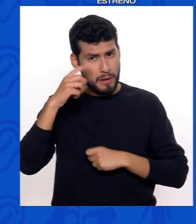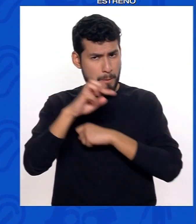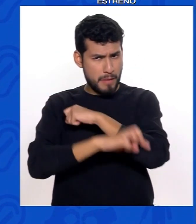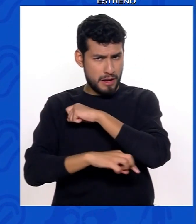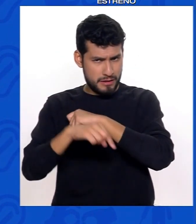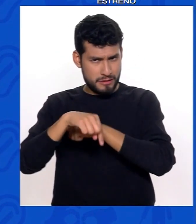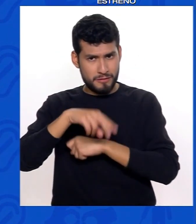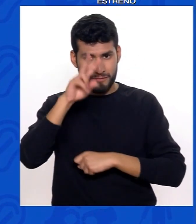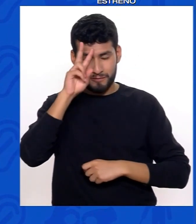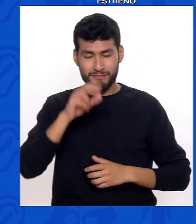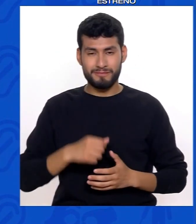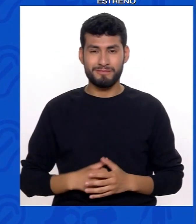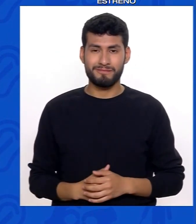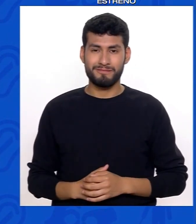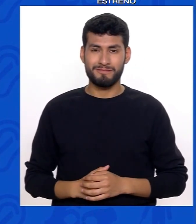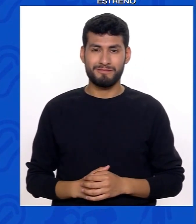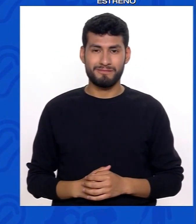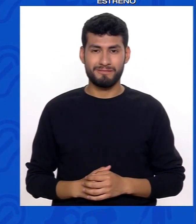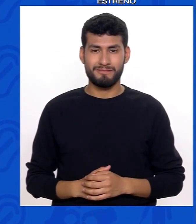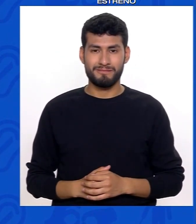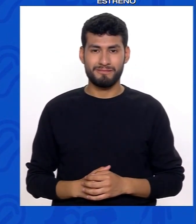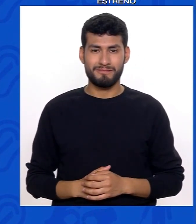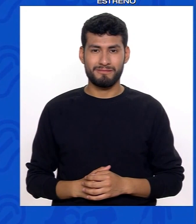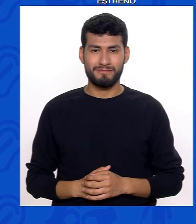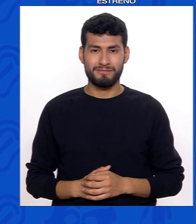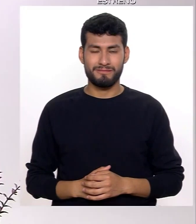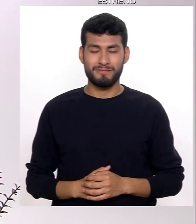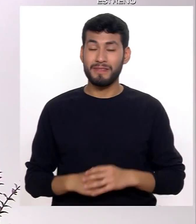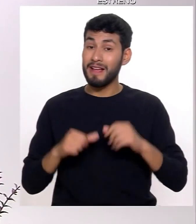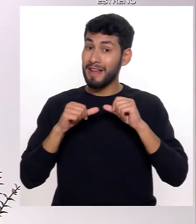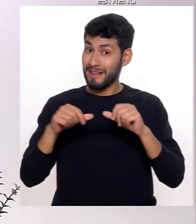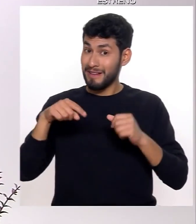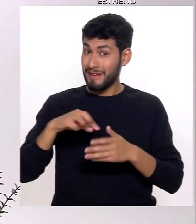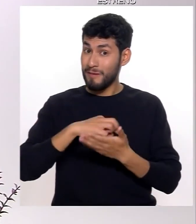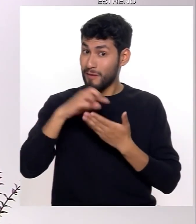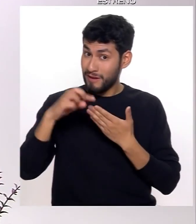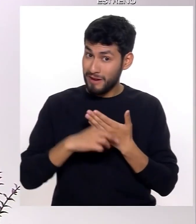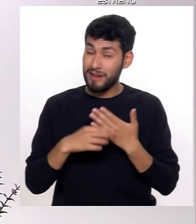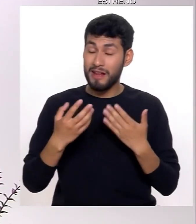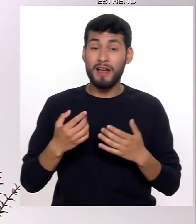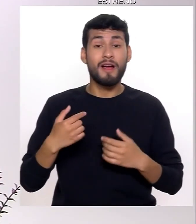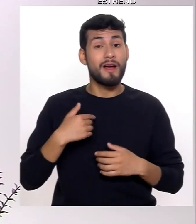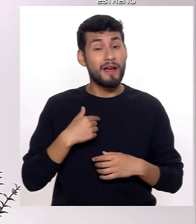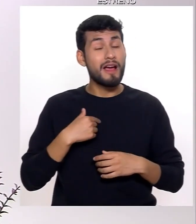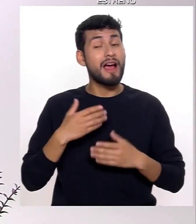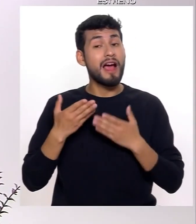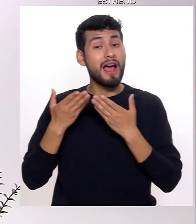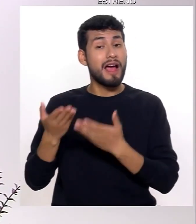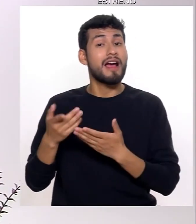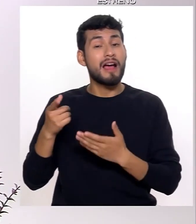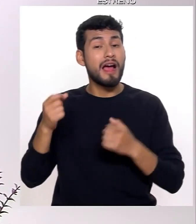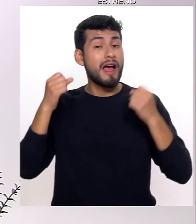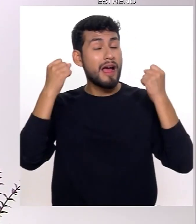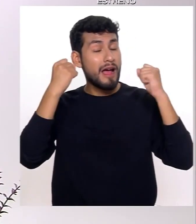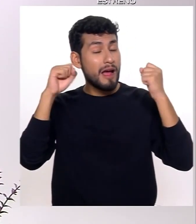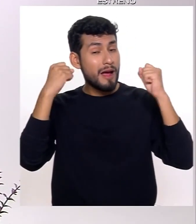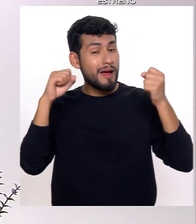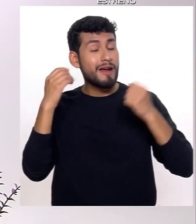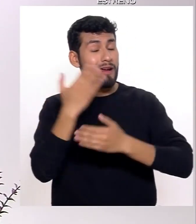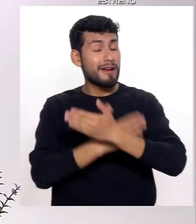problemas o trastornos de salud mental en el país. Continuamos con el programa, amigos, y quiero presentarles a la